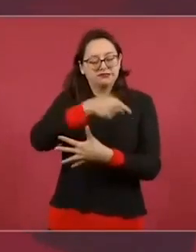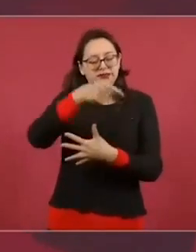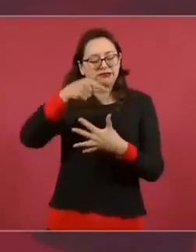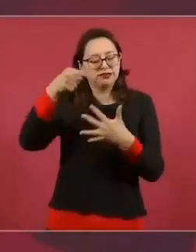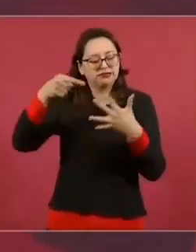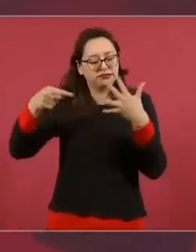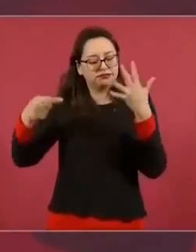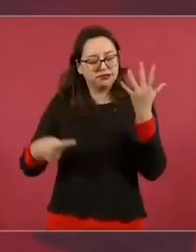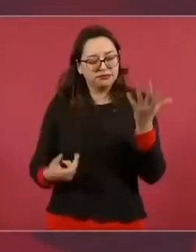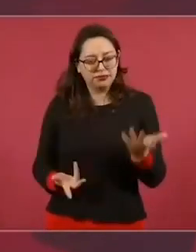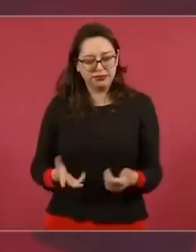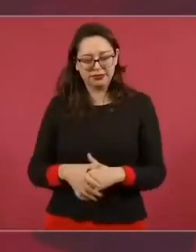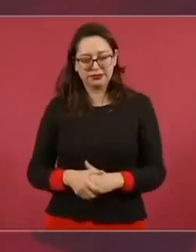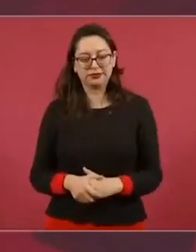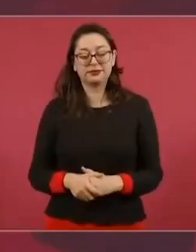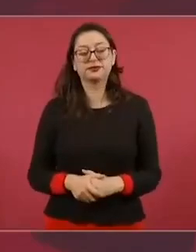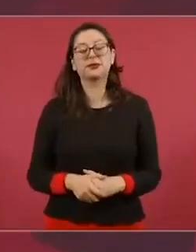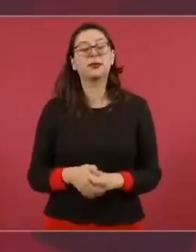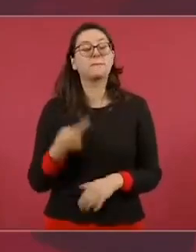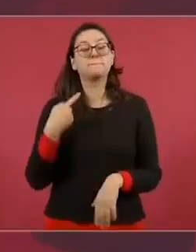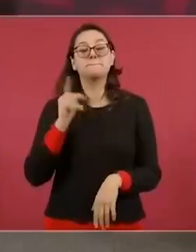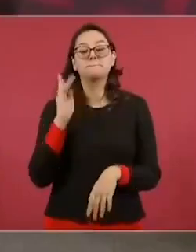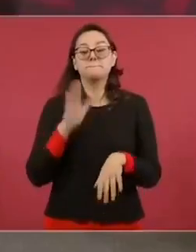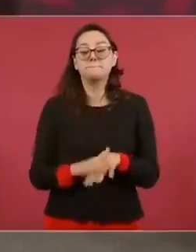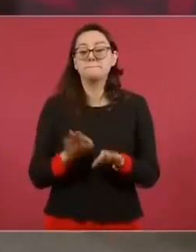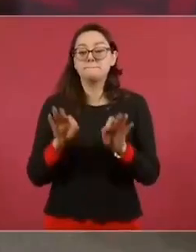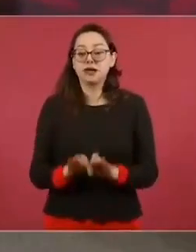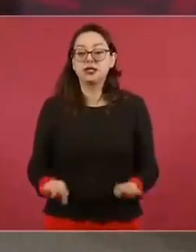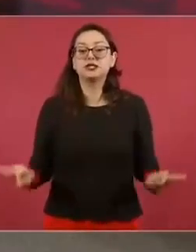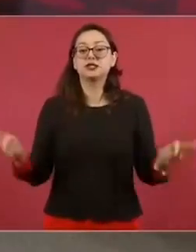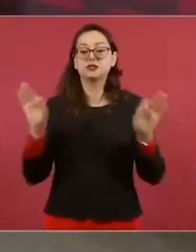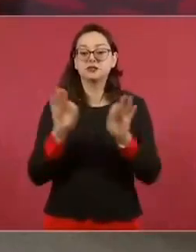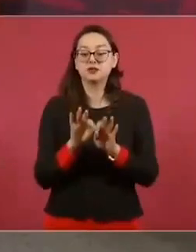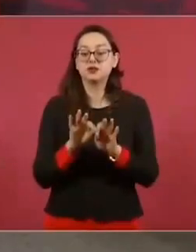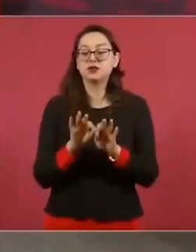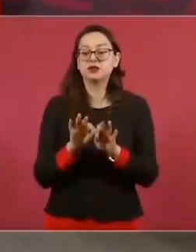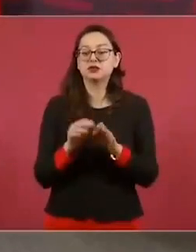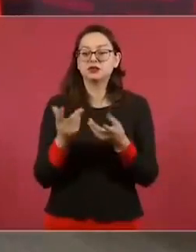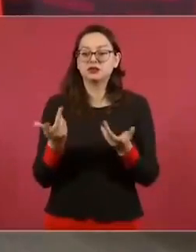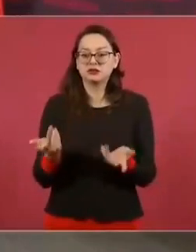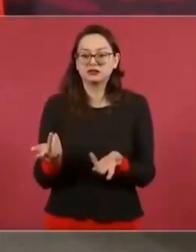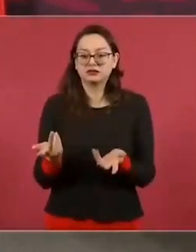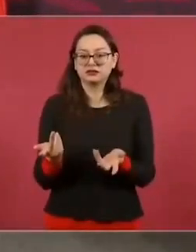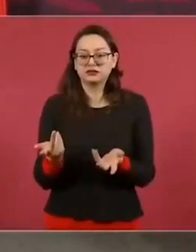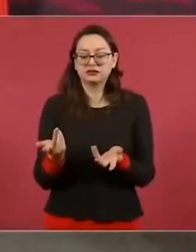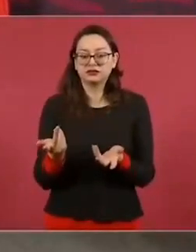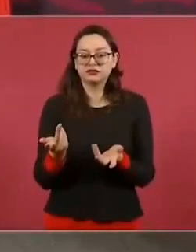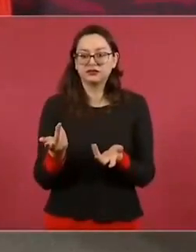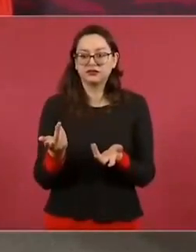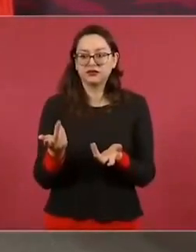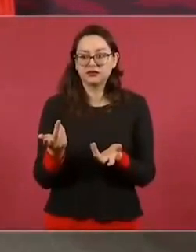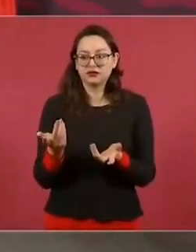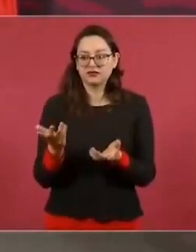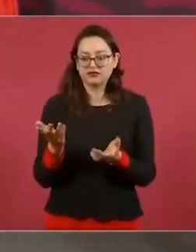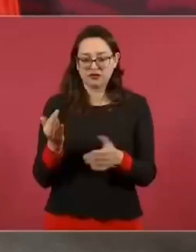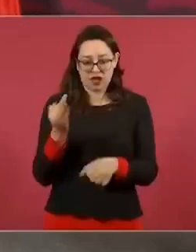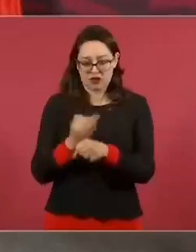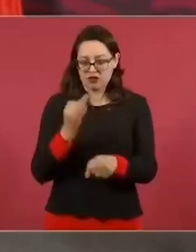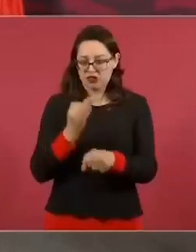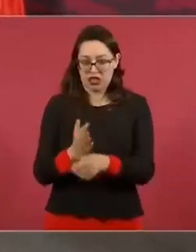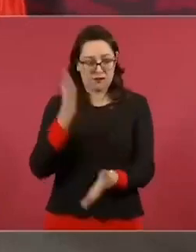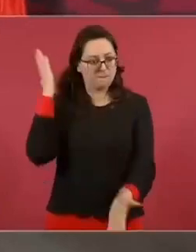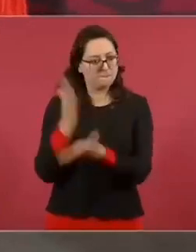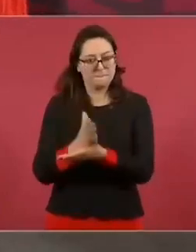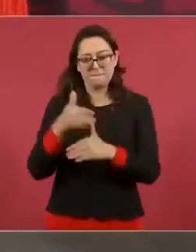sobre todo, cómo evitar que siga creciendo la